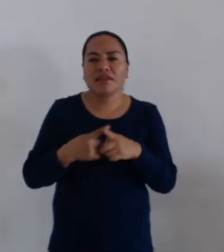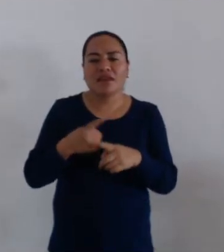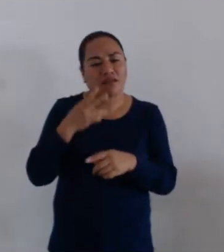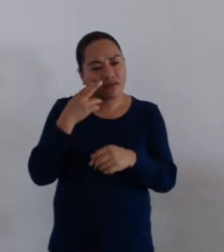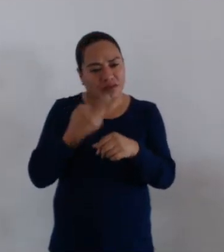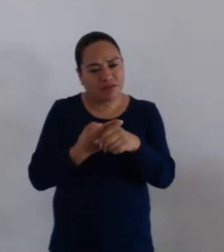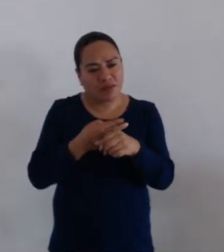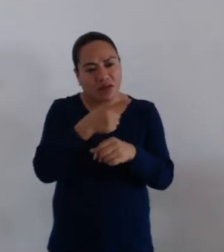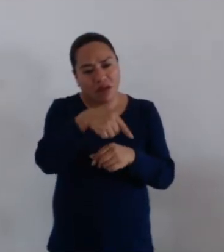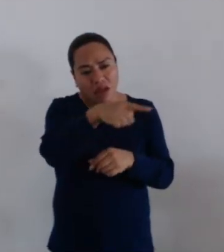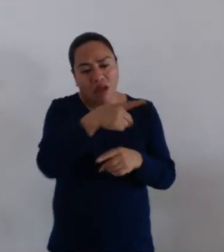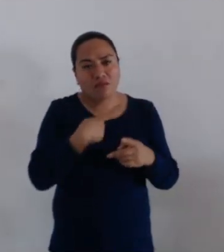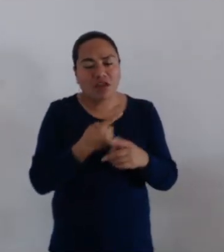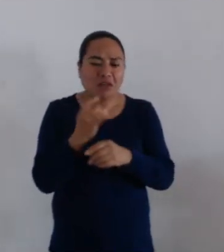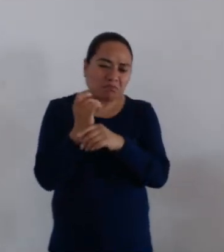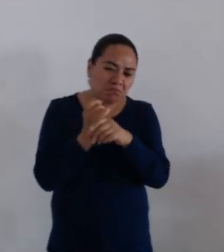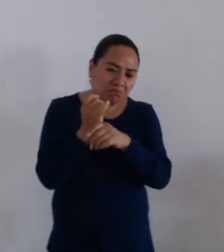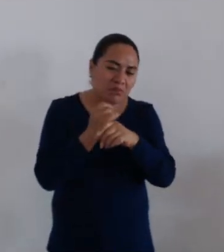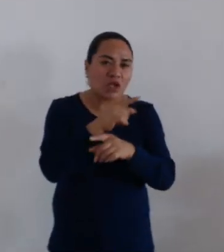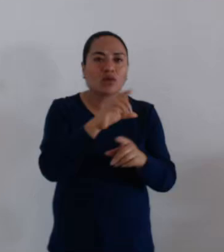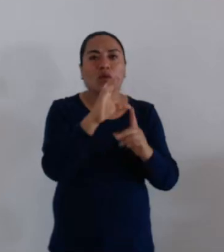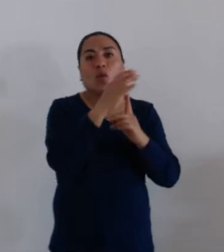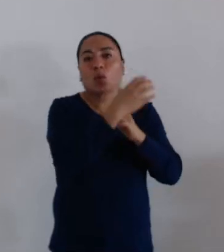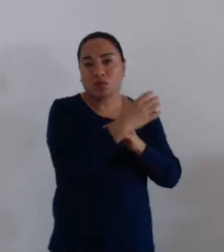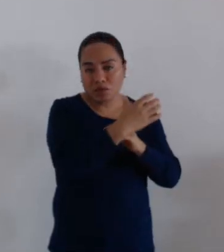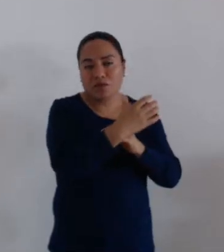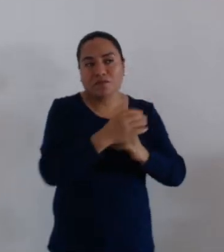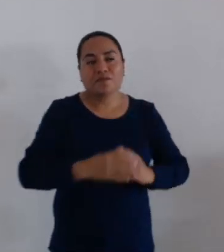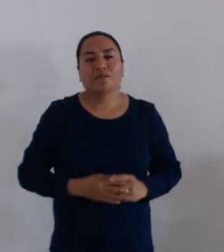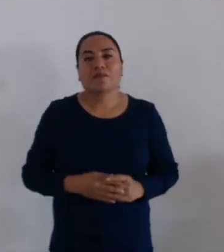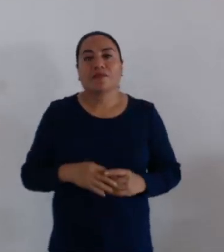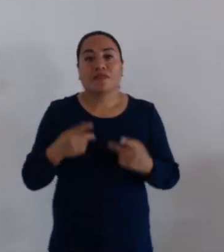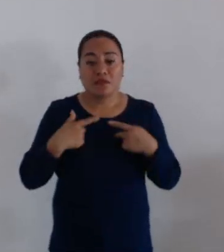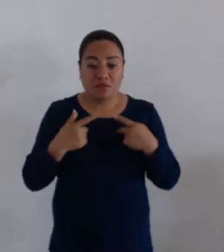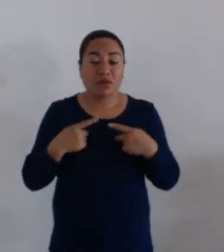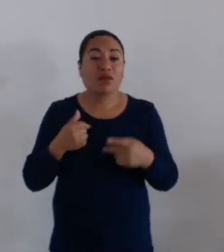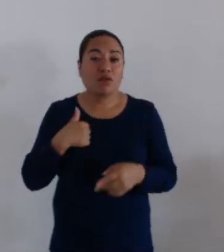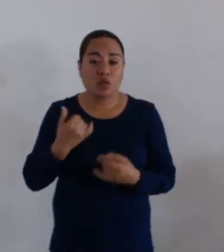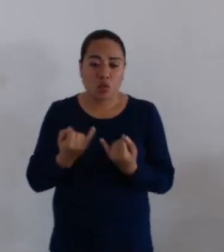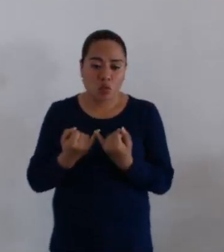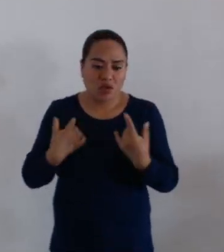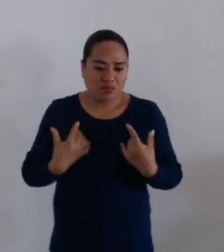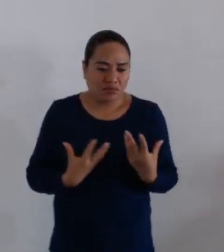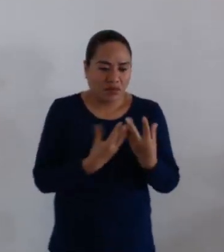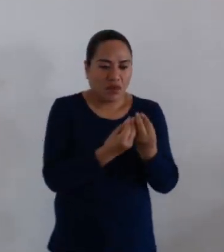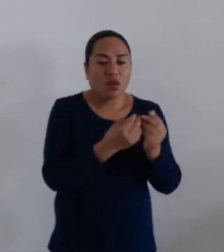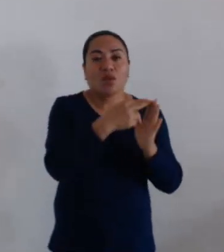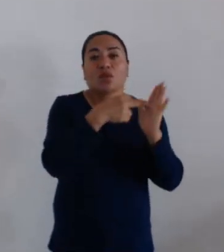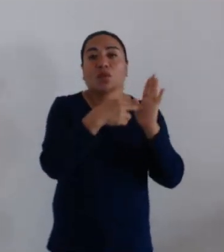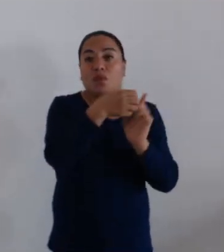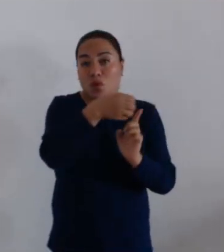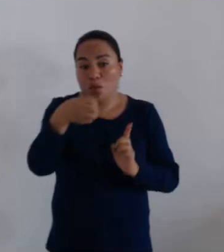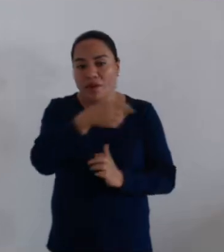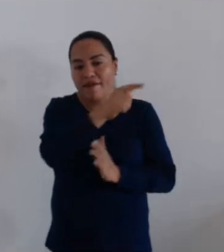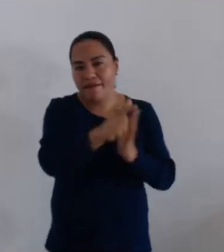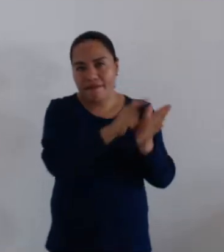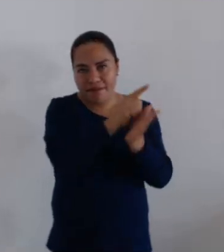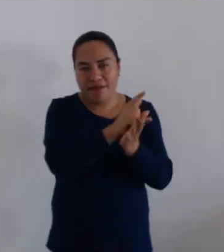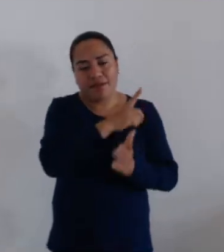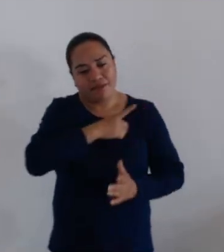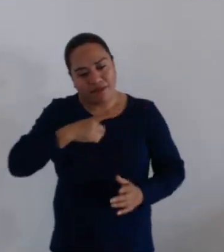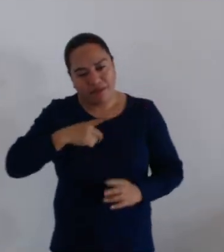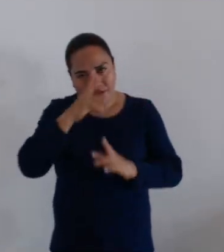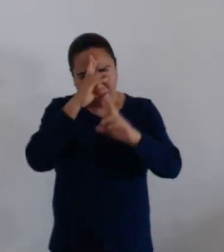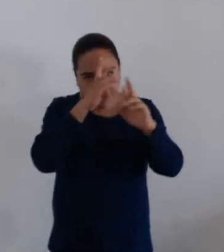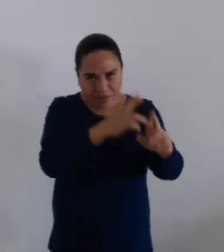comisiones y como parte de una integrante de la comisión de normatividad que por ley también tendría que